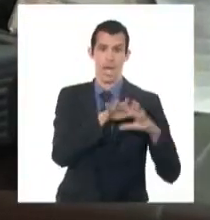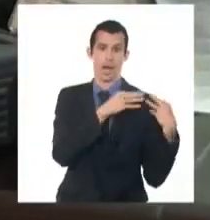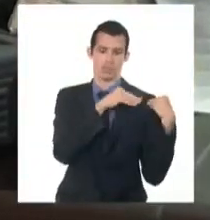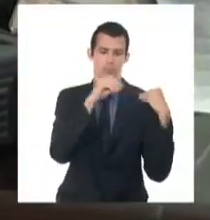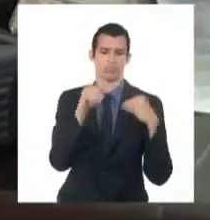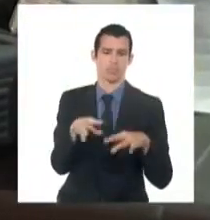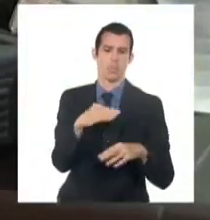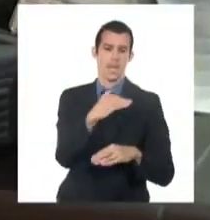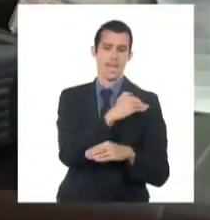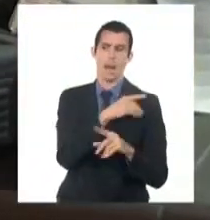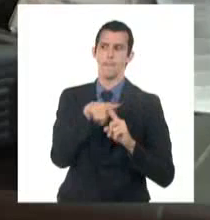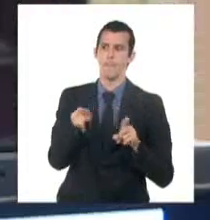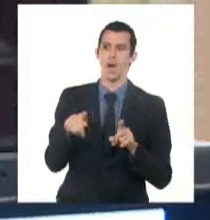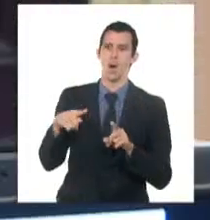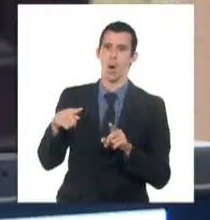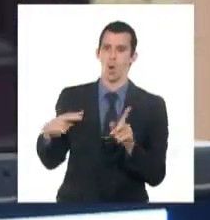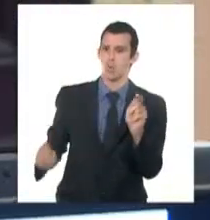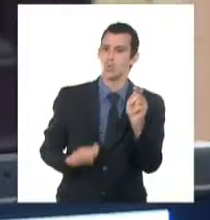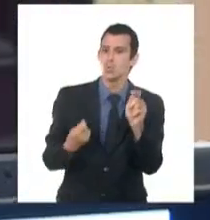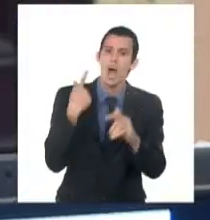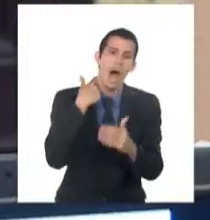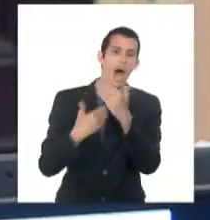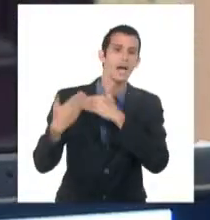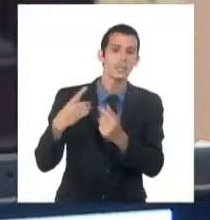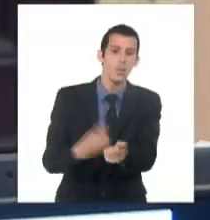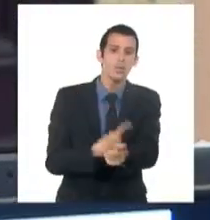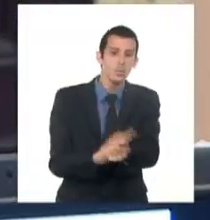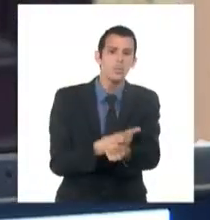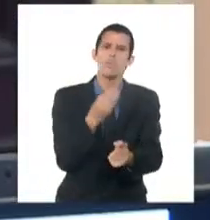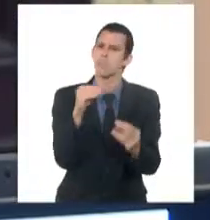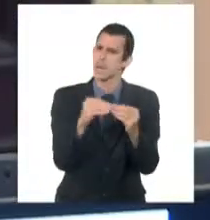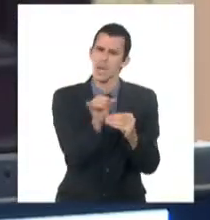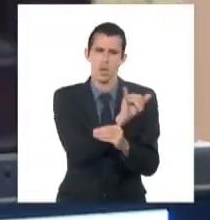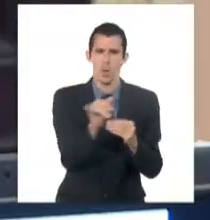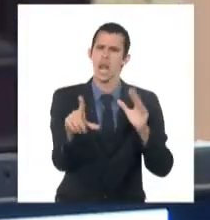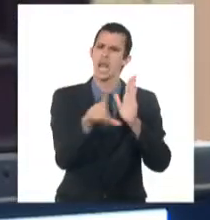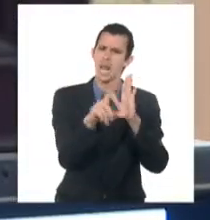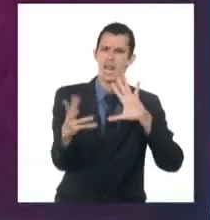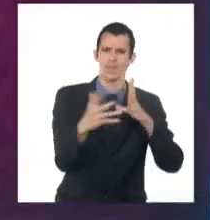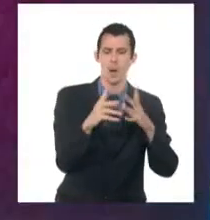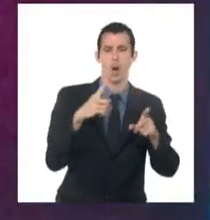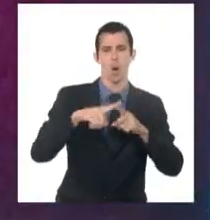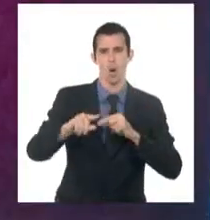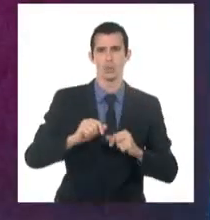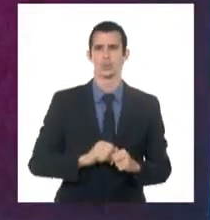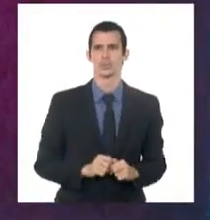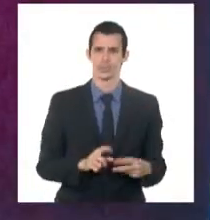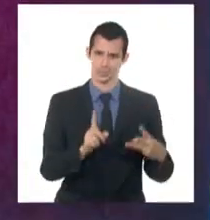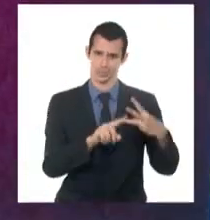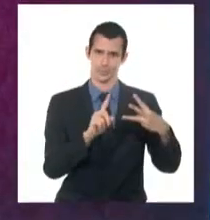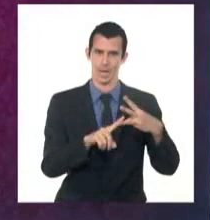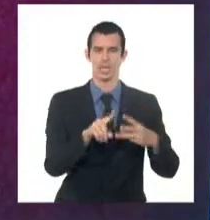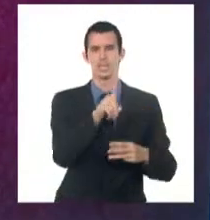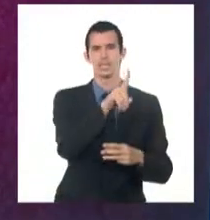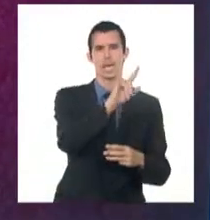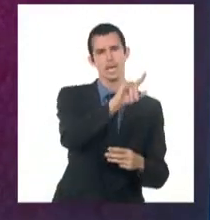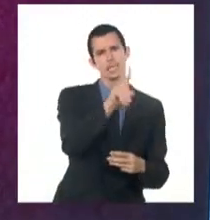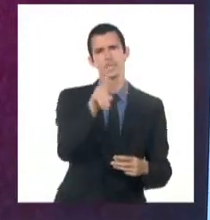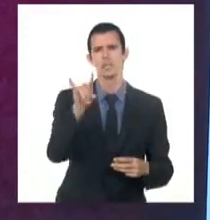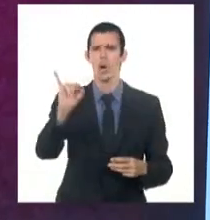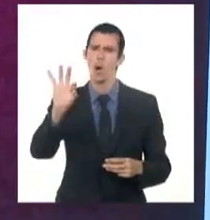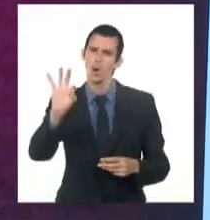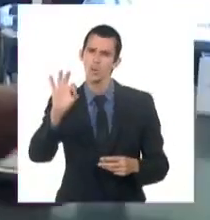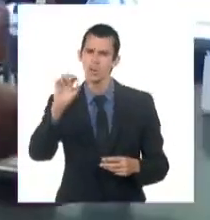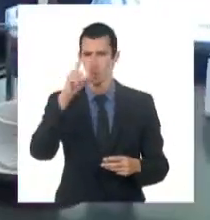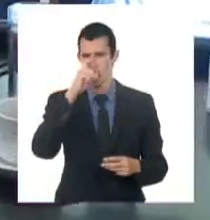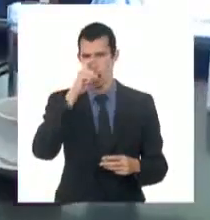un tratamiento penal diferenciado para personas entre 16 y 18 años de edad en correspondencia con el Código